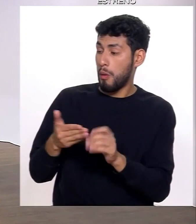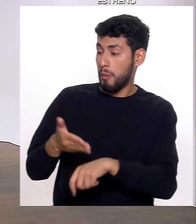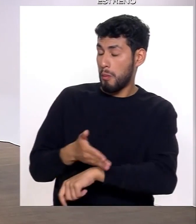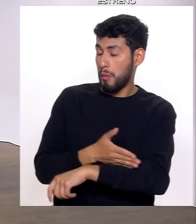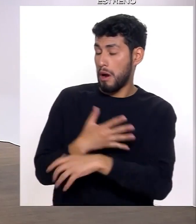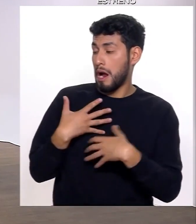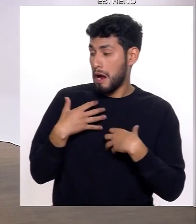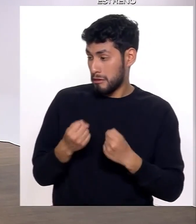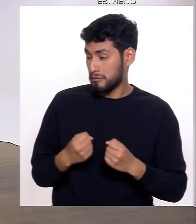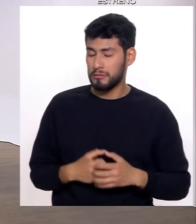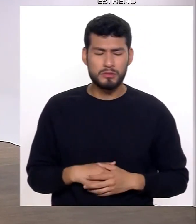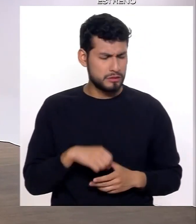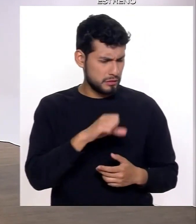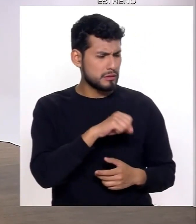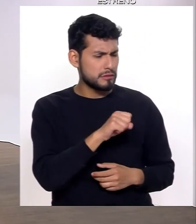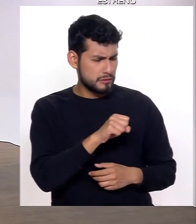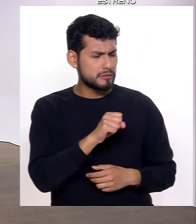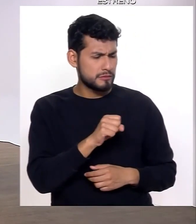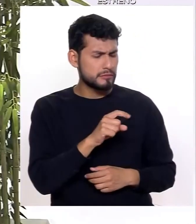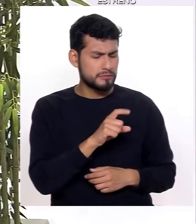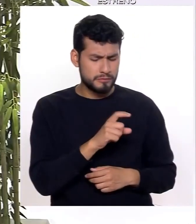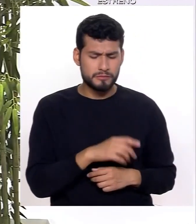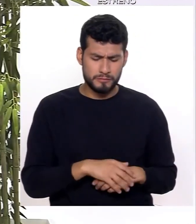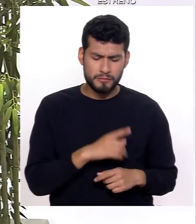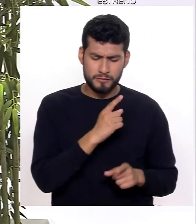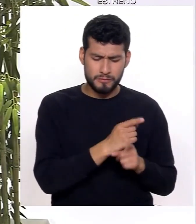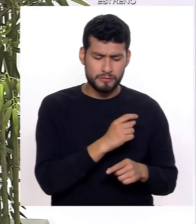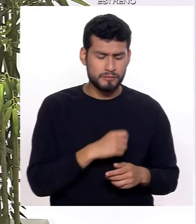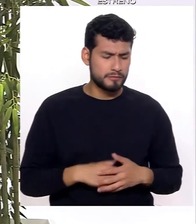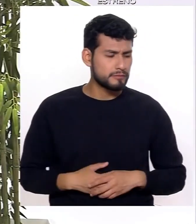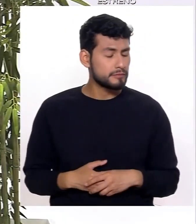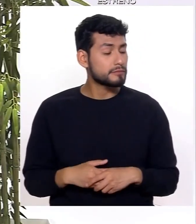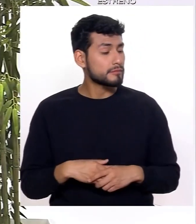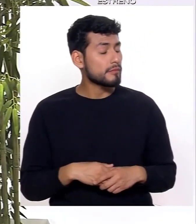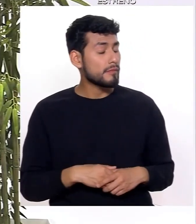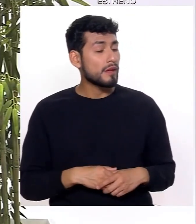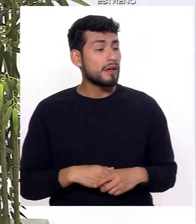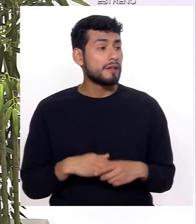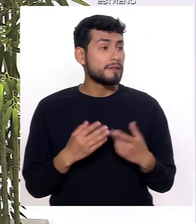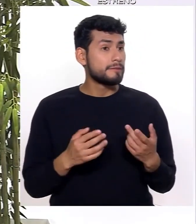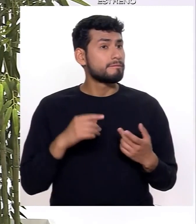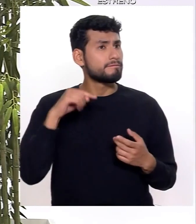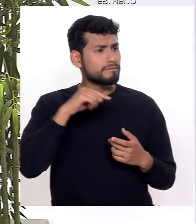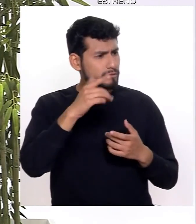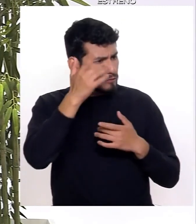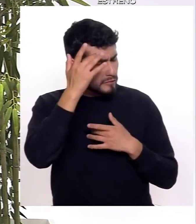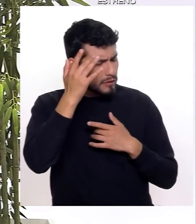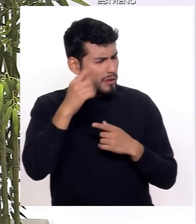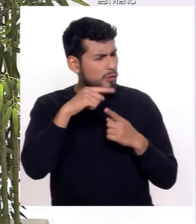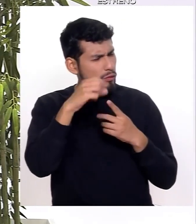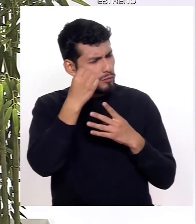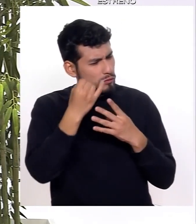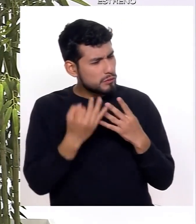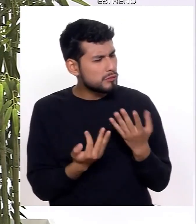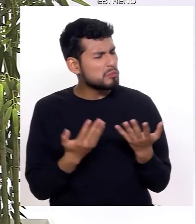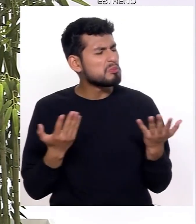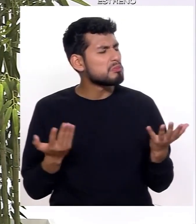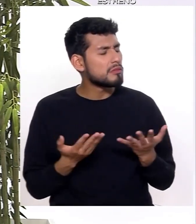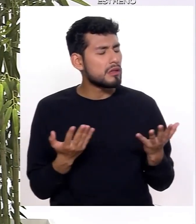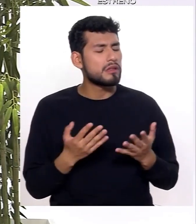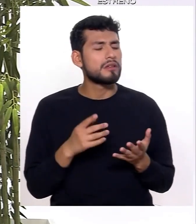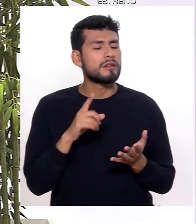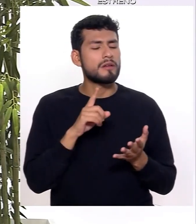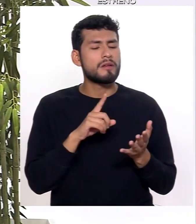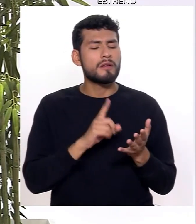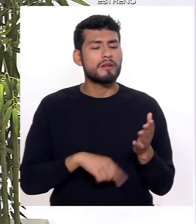Exactamente, exactamente, exactamente, ¿no? Entonces, realmente, estas enfermedades son las que más se vinculan con